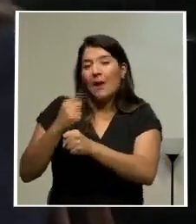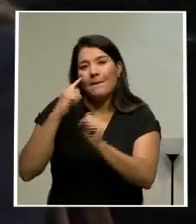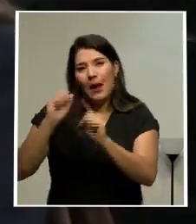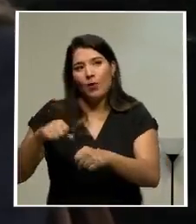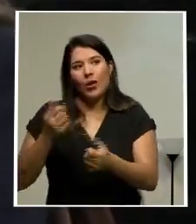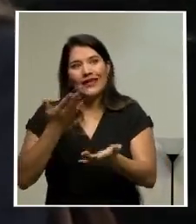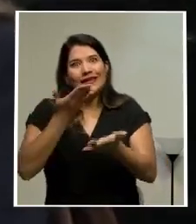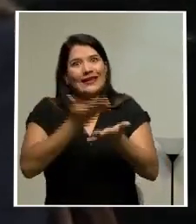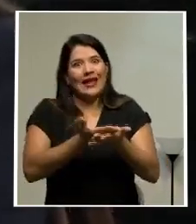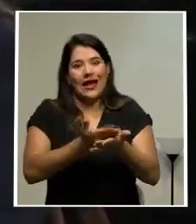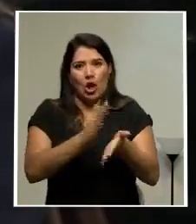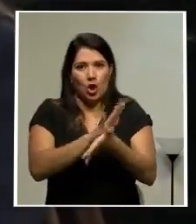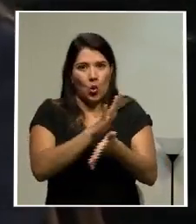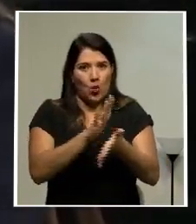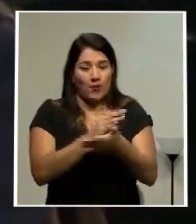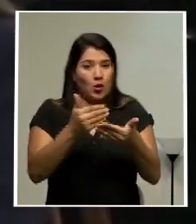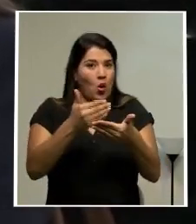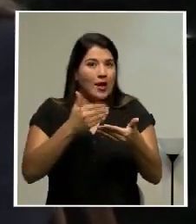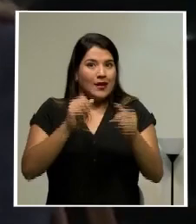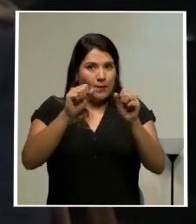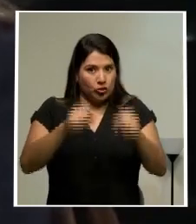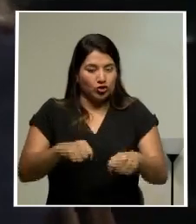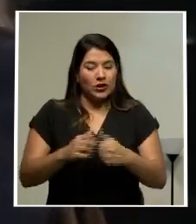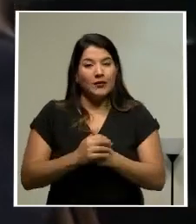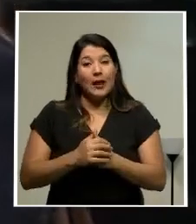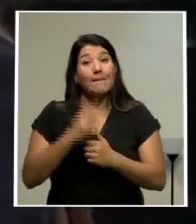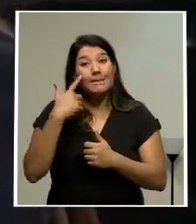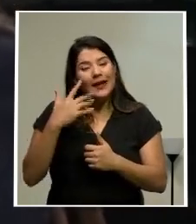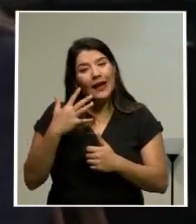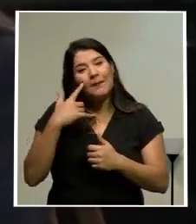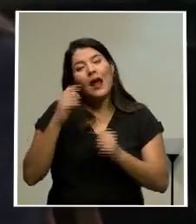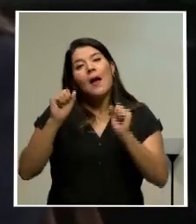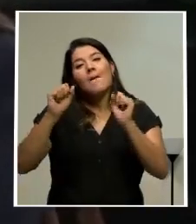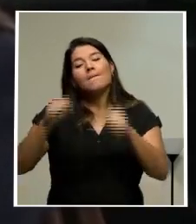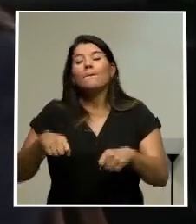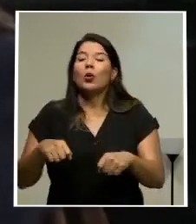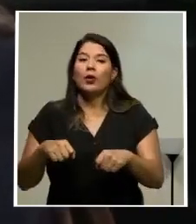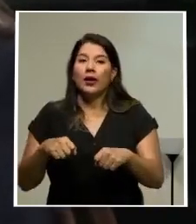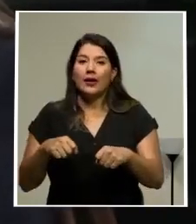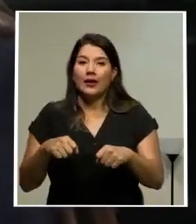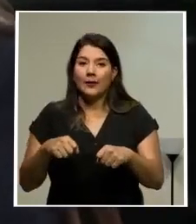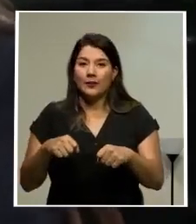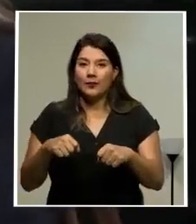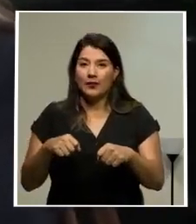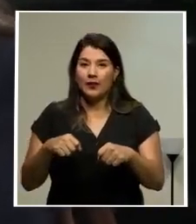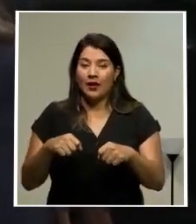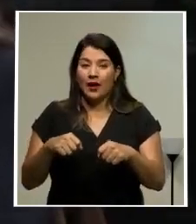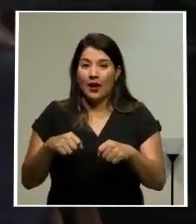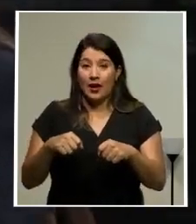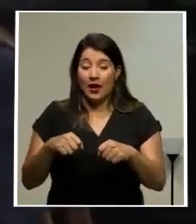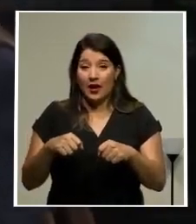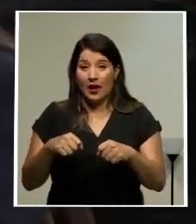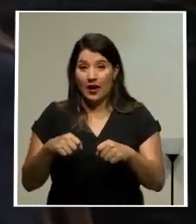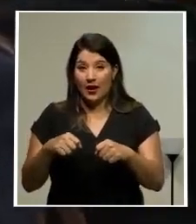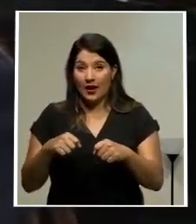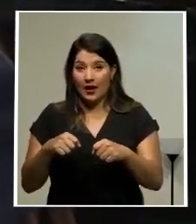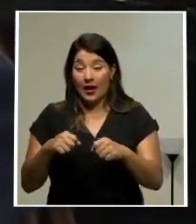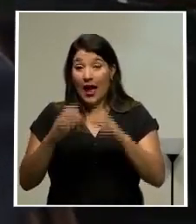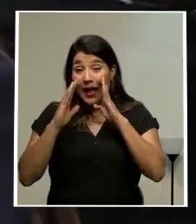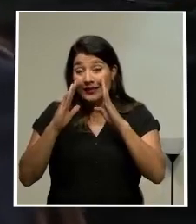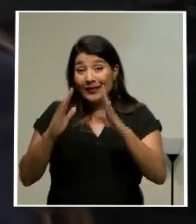en un tiempo razonable que les permita inclusive abrazar, por ejemplo, dos votaciones que no fueron,